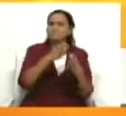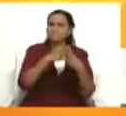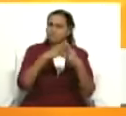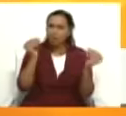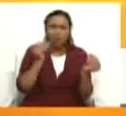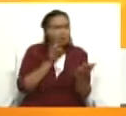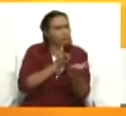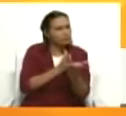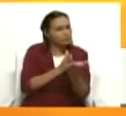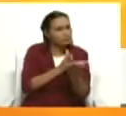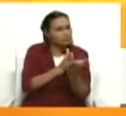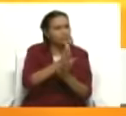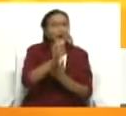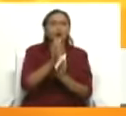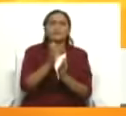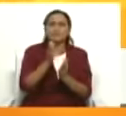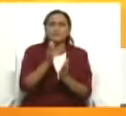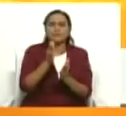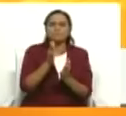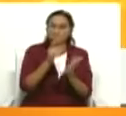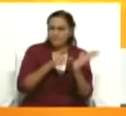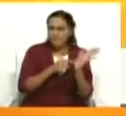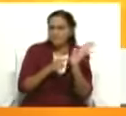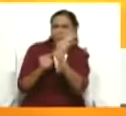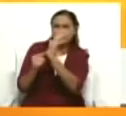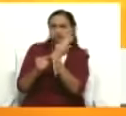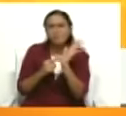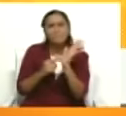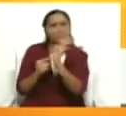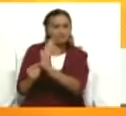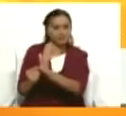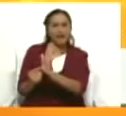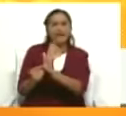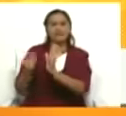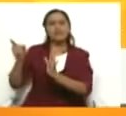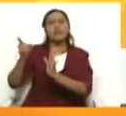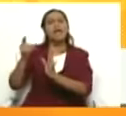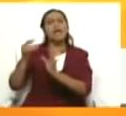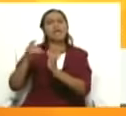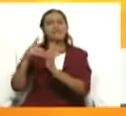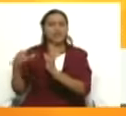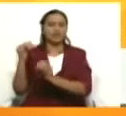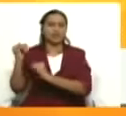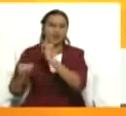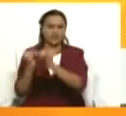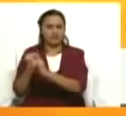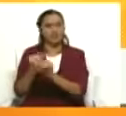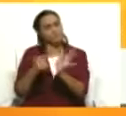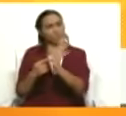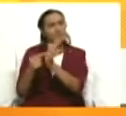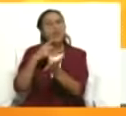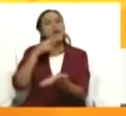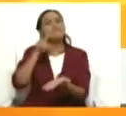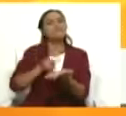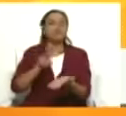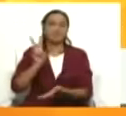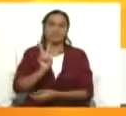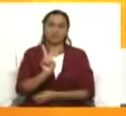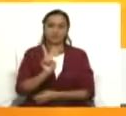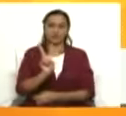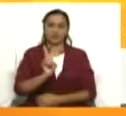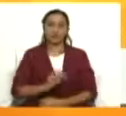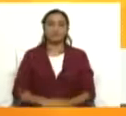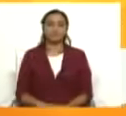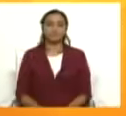recursos que existan a nuestra disposición en lo adelante para que prevalezca la verdad de Venezuela. Y lo que le